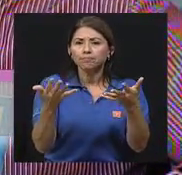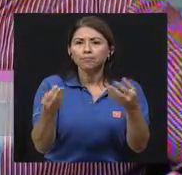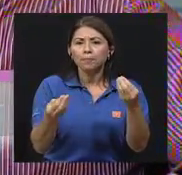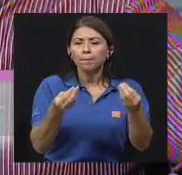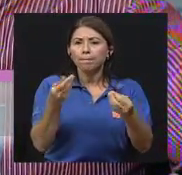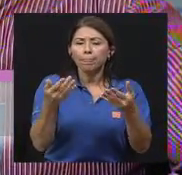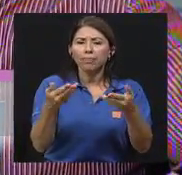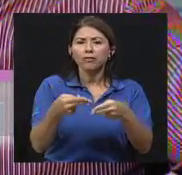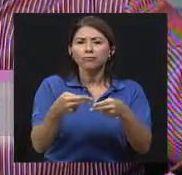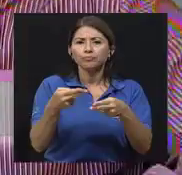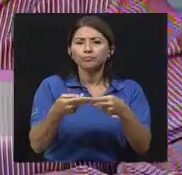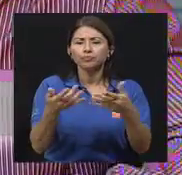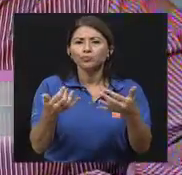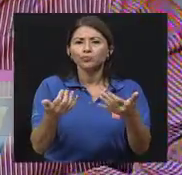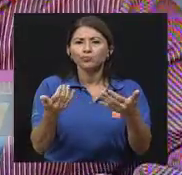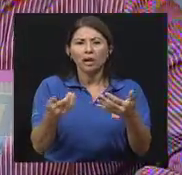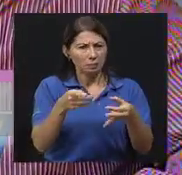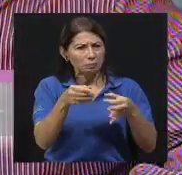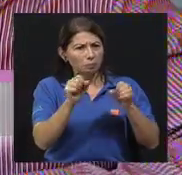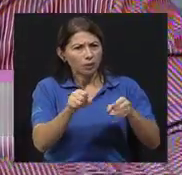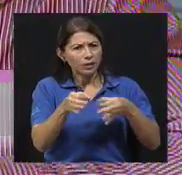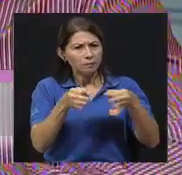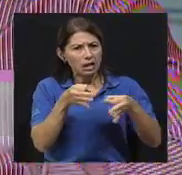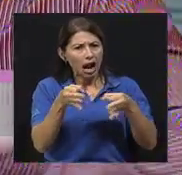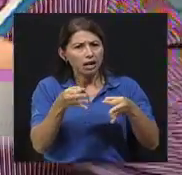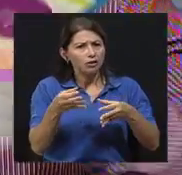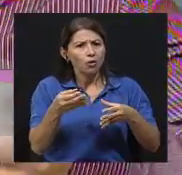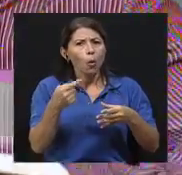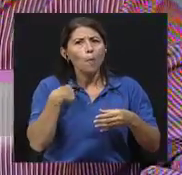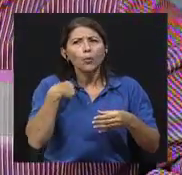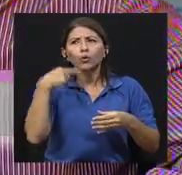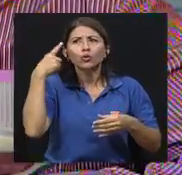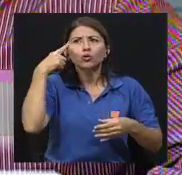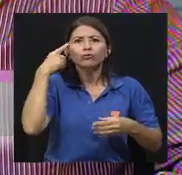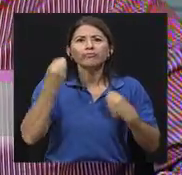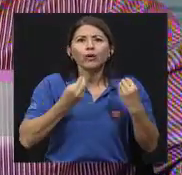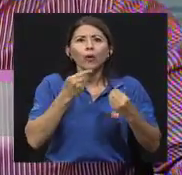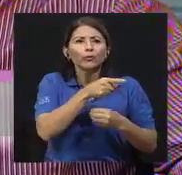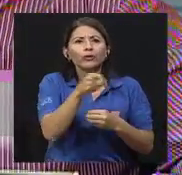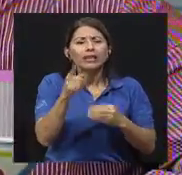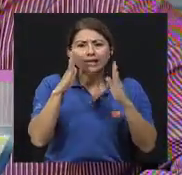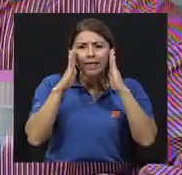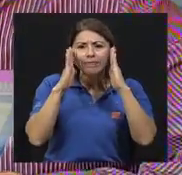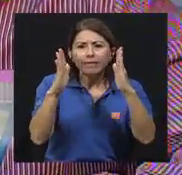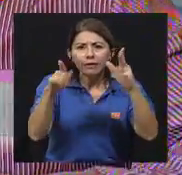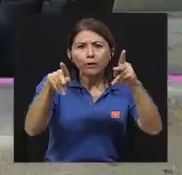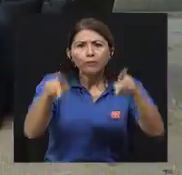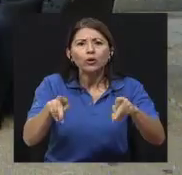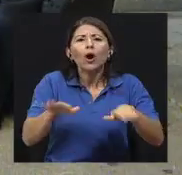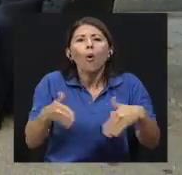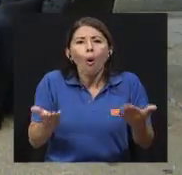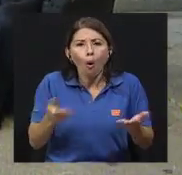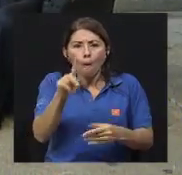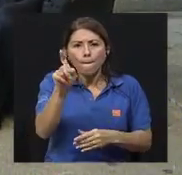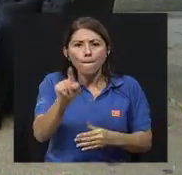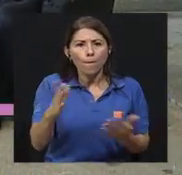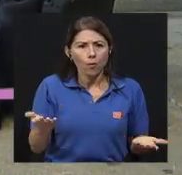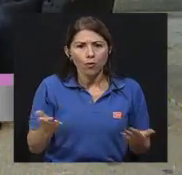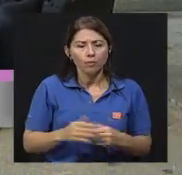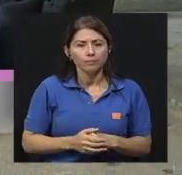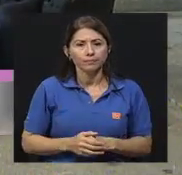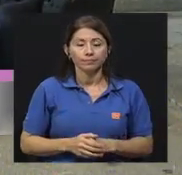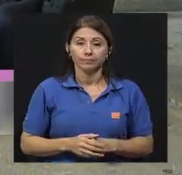tal vez, ¿cómo llamarlo? Tal vez si me explica Mavin Koch, ¿cómo nos imaginaríamos una intervención clásica? una sesión. Una sesión clásica.